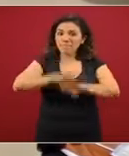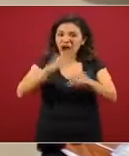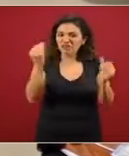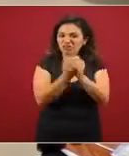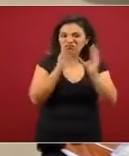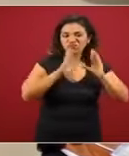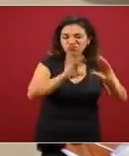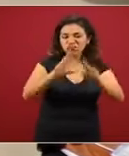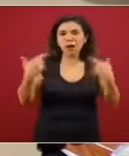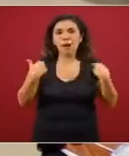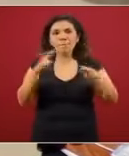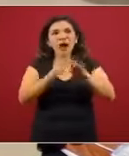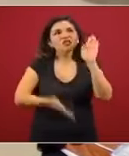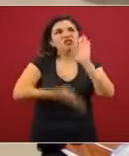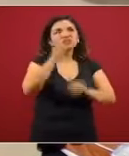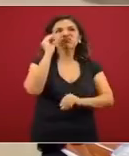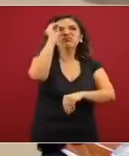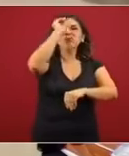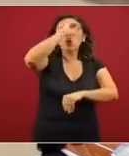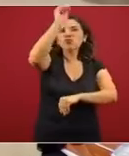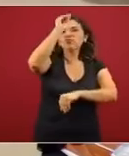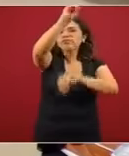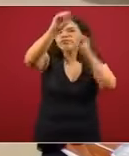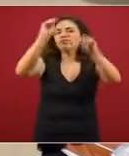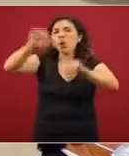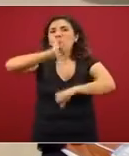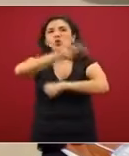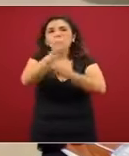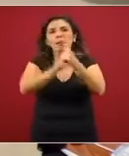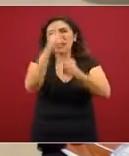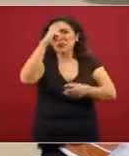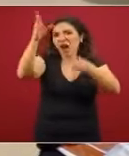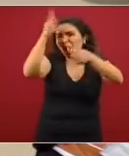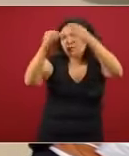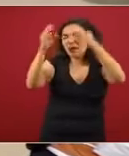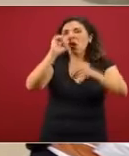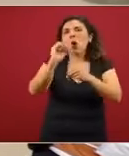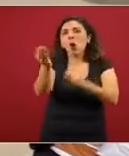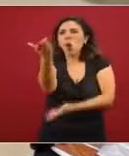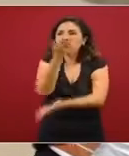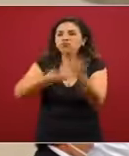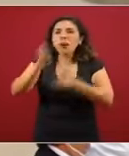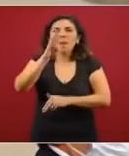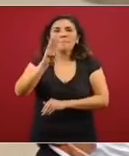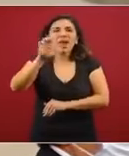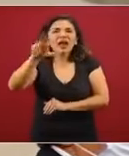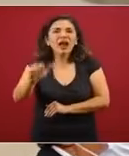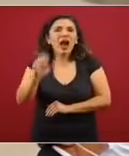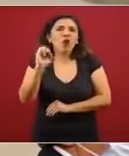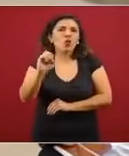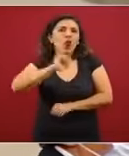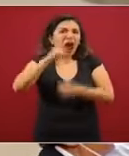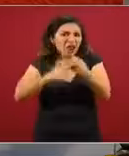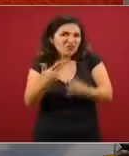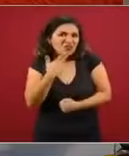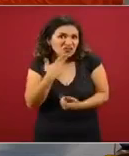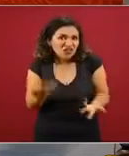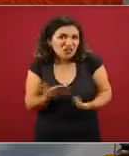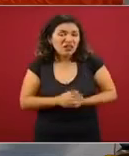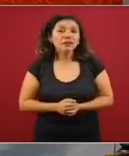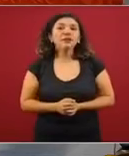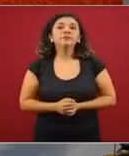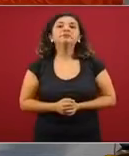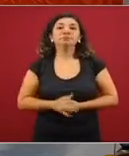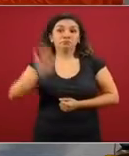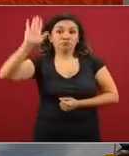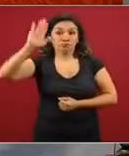extranjero, intercambio de becas o algo? O sea, ahora sí que la educación le va a servir de algo el T-MEC. Muchas gracias. Gracias. Yo voy